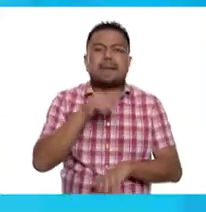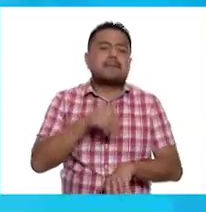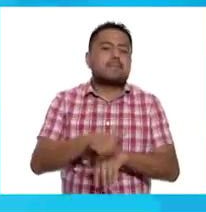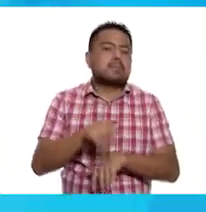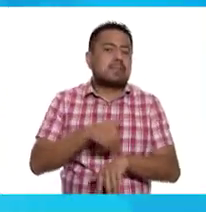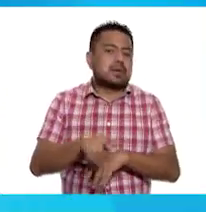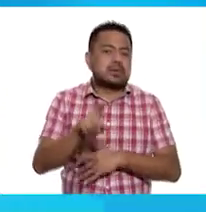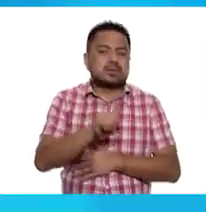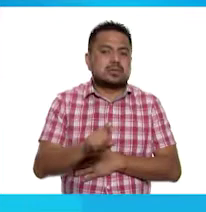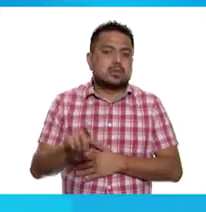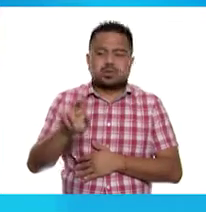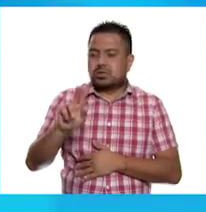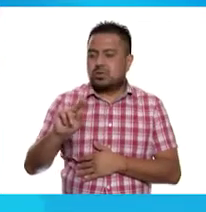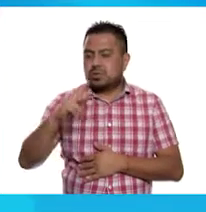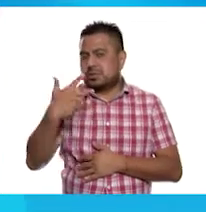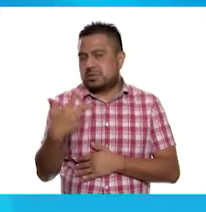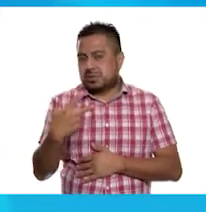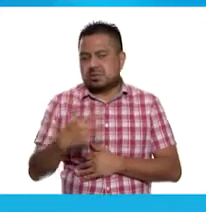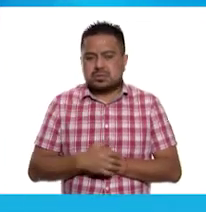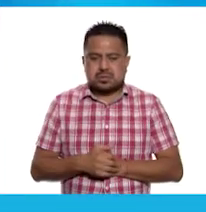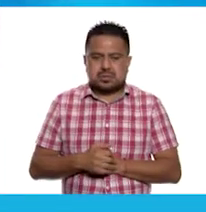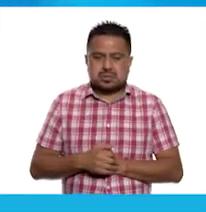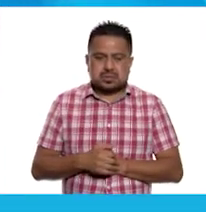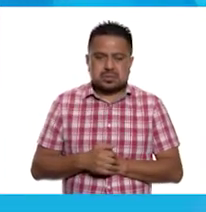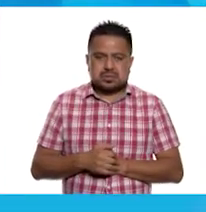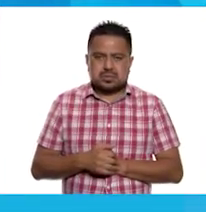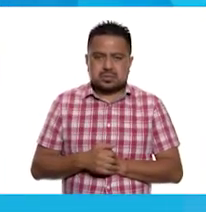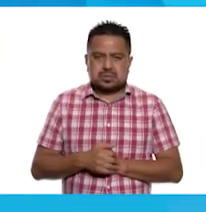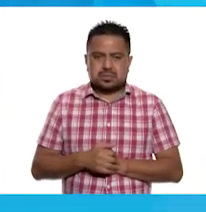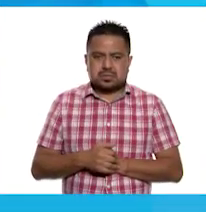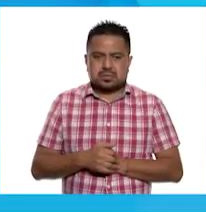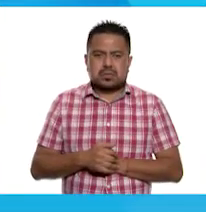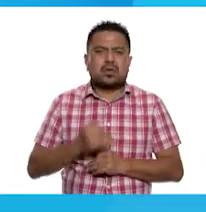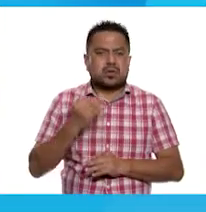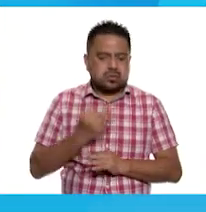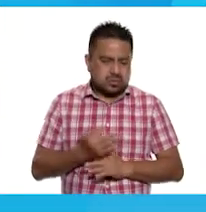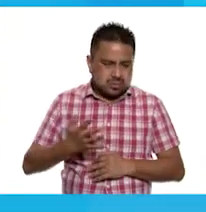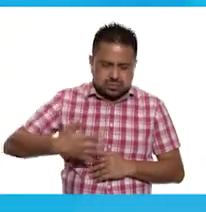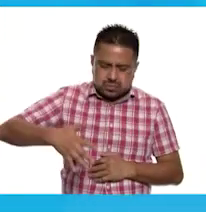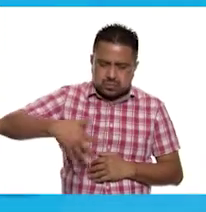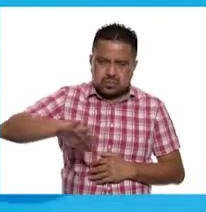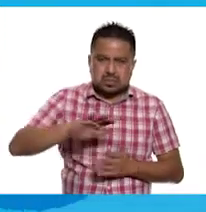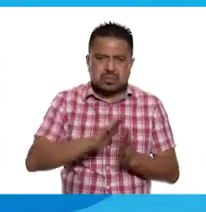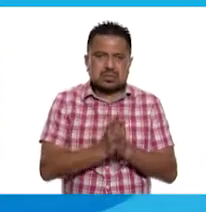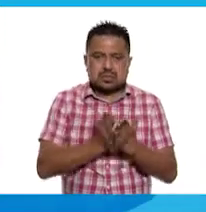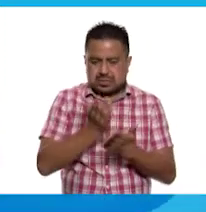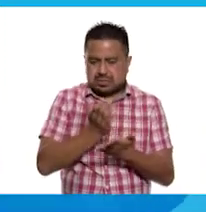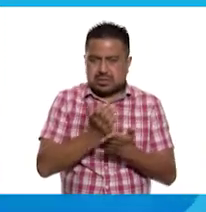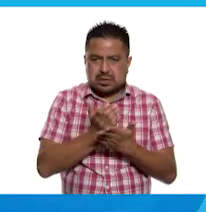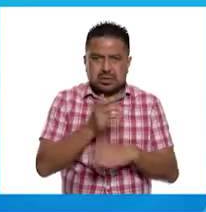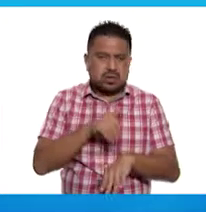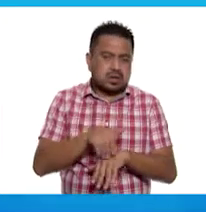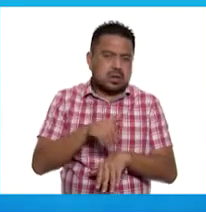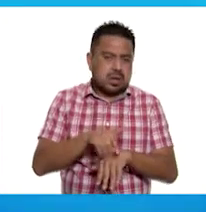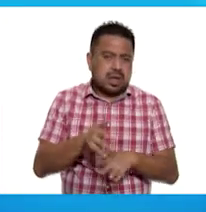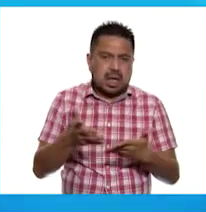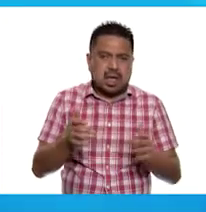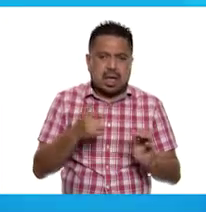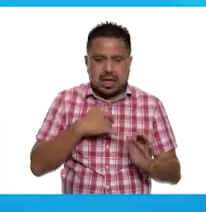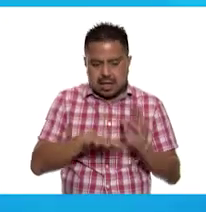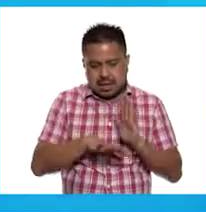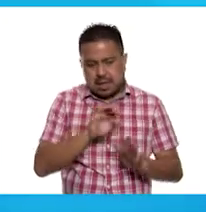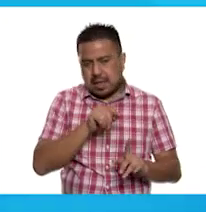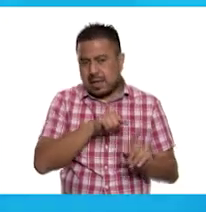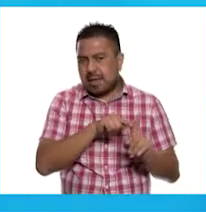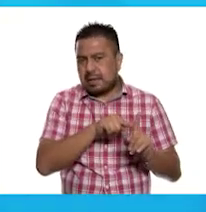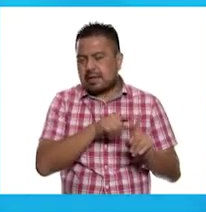188. Página 188. buscar en nuestro libro esa página. Nosotros ya la tenemos aquí y